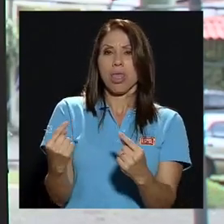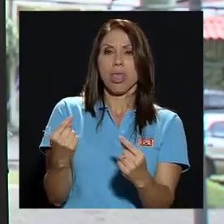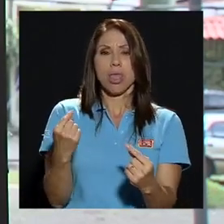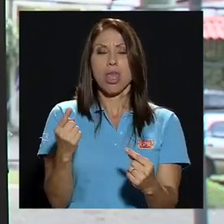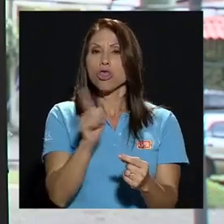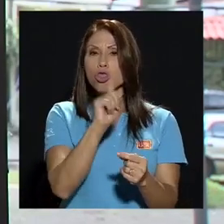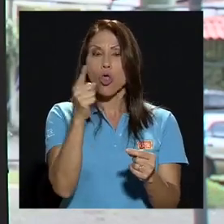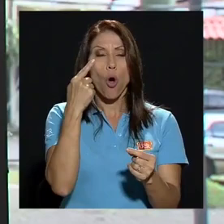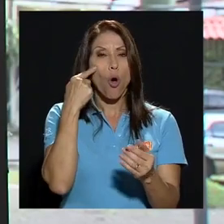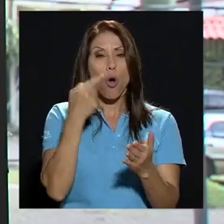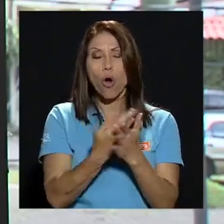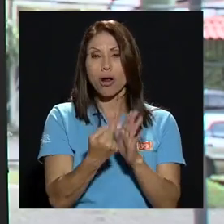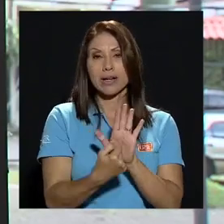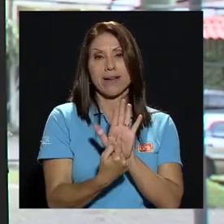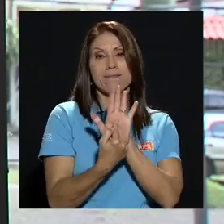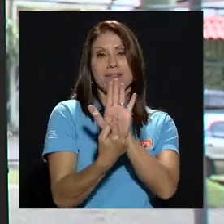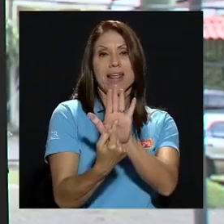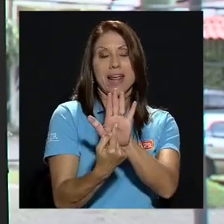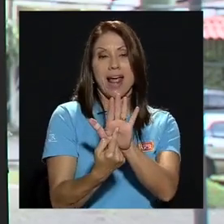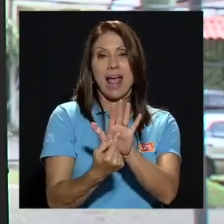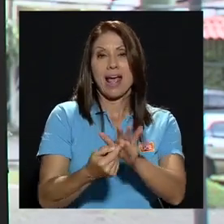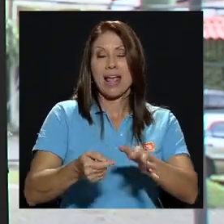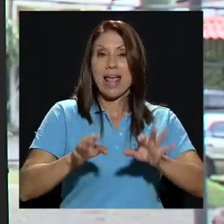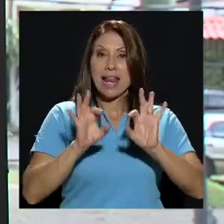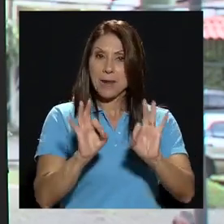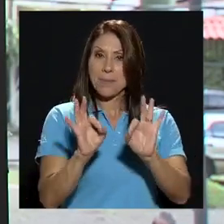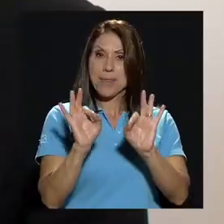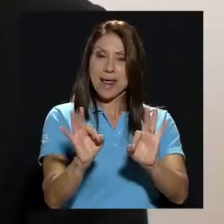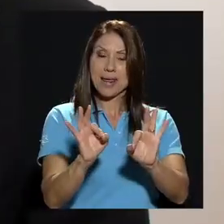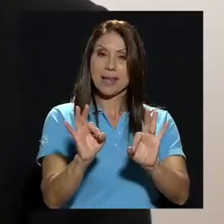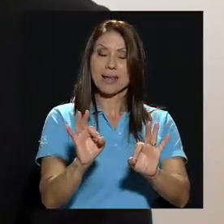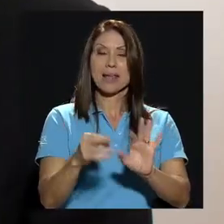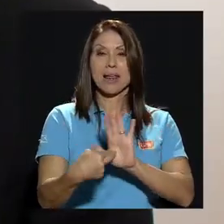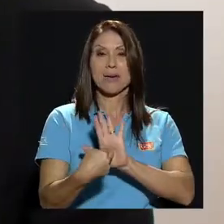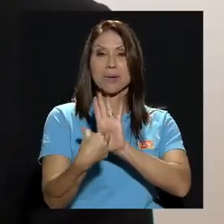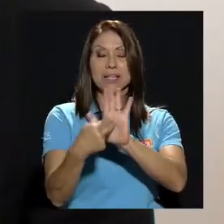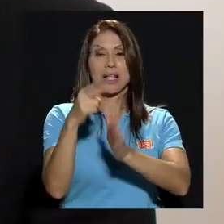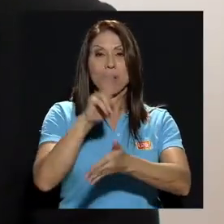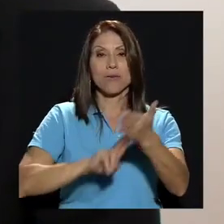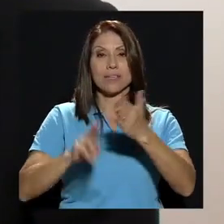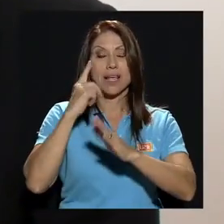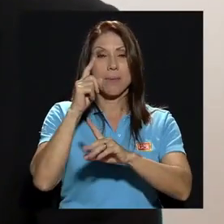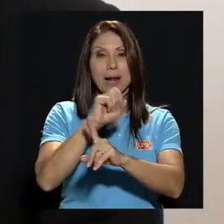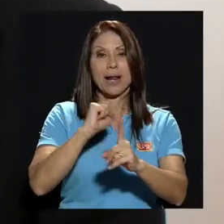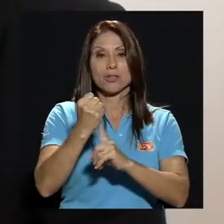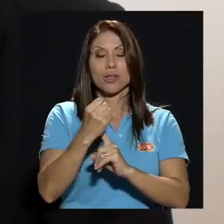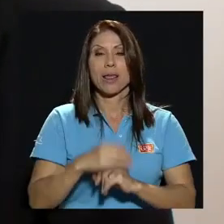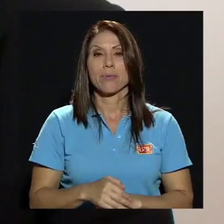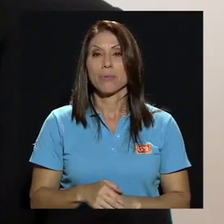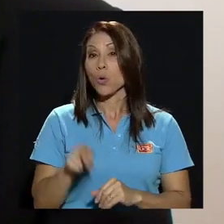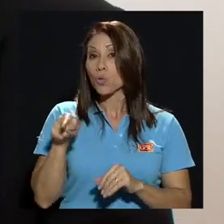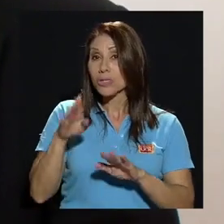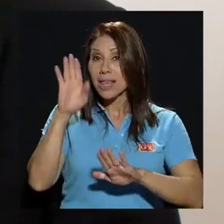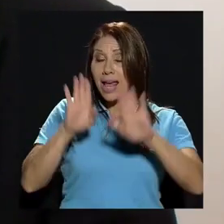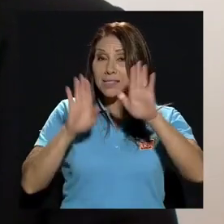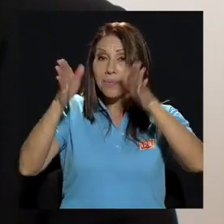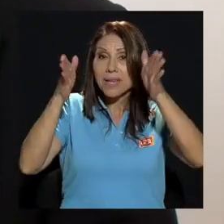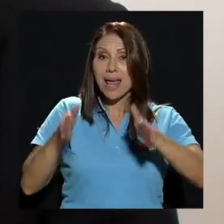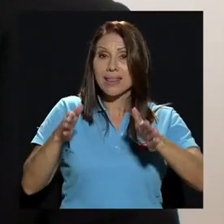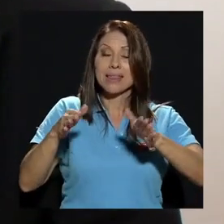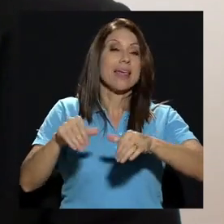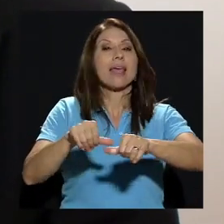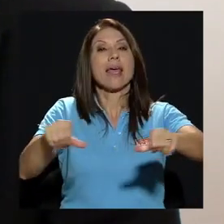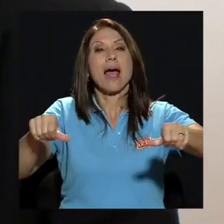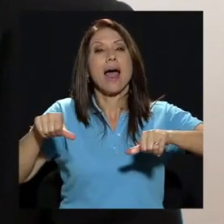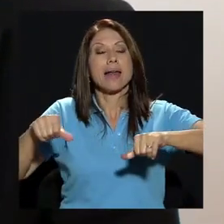el bien que ha representado la universidad para nuestra sociedad como aspirante usted al consejo universitario desde el área de artes y